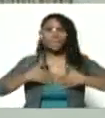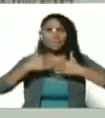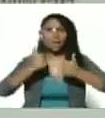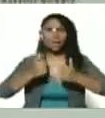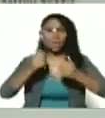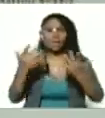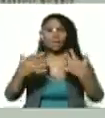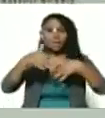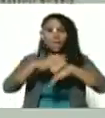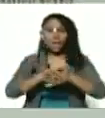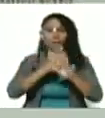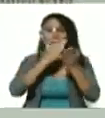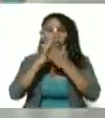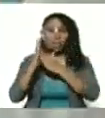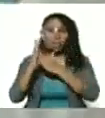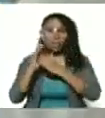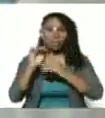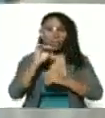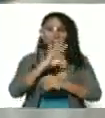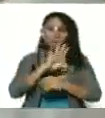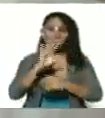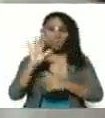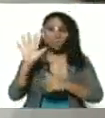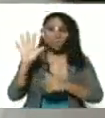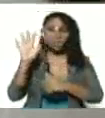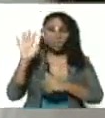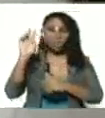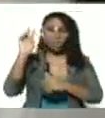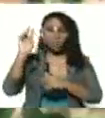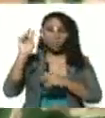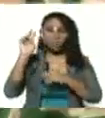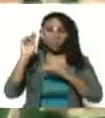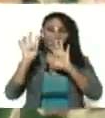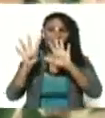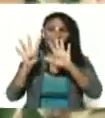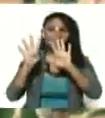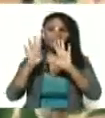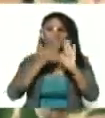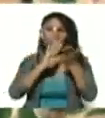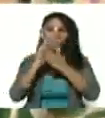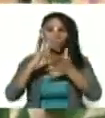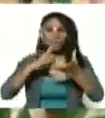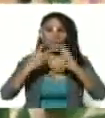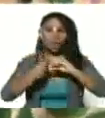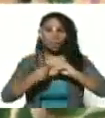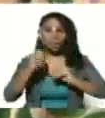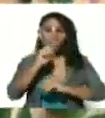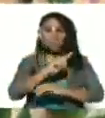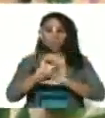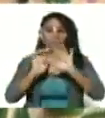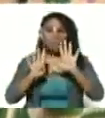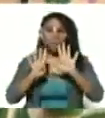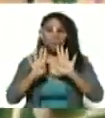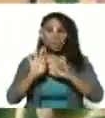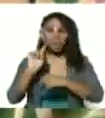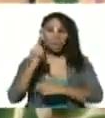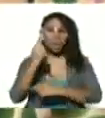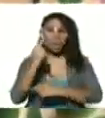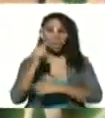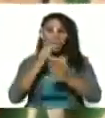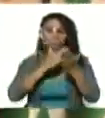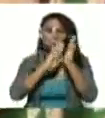comunitaria 559 comunidades CLAC y 19 ejes comunitarios